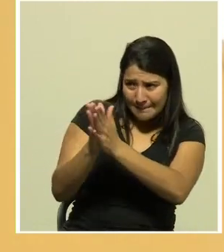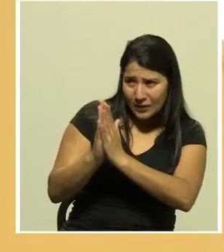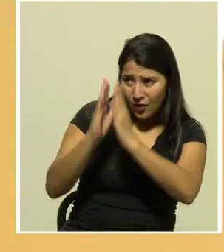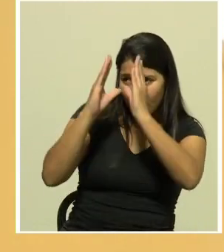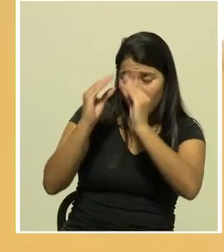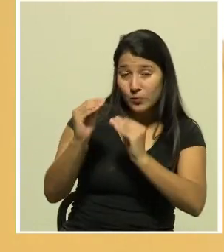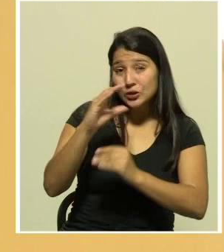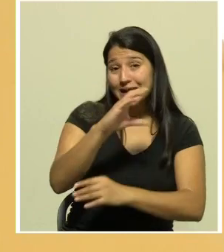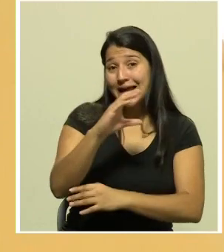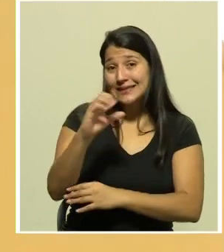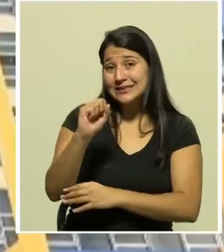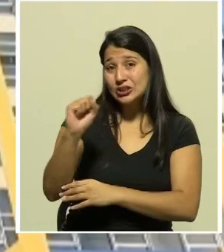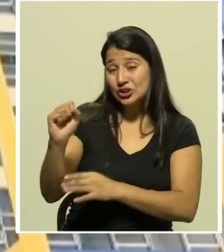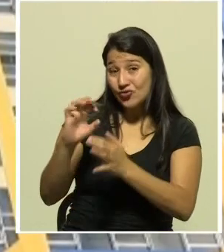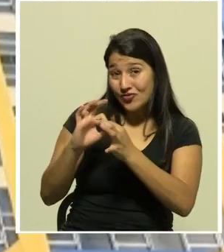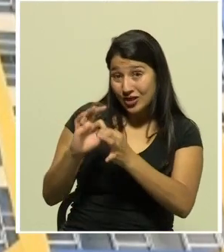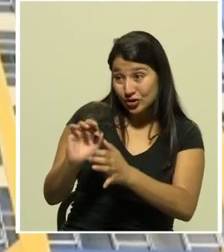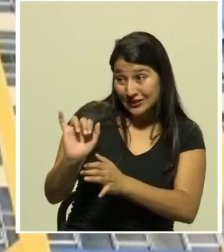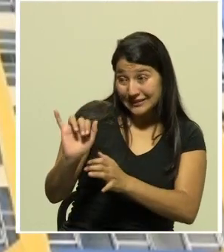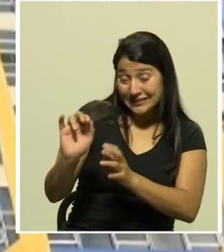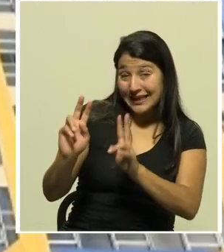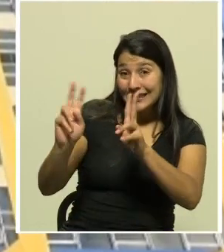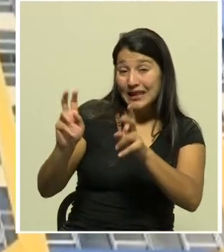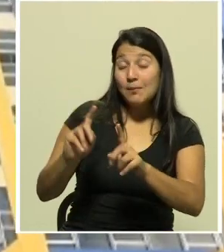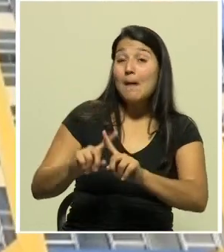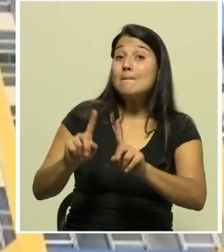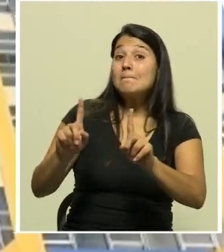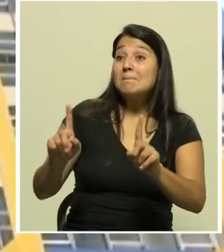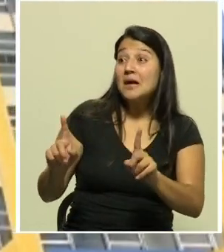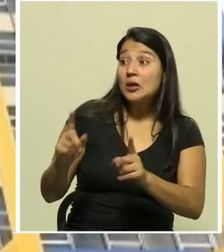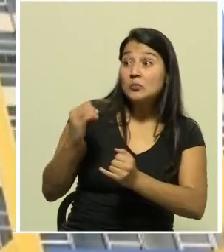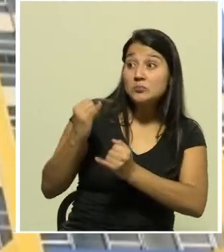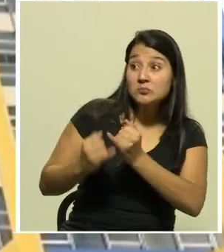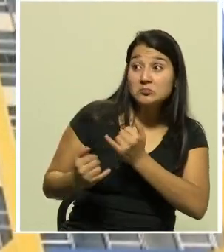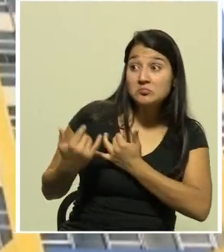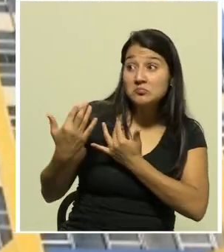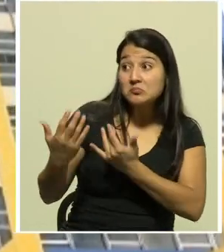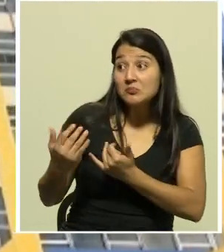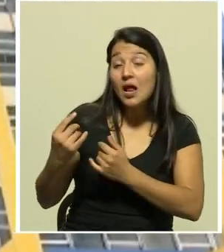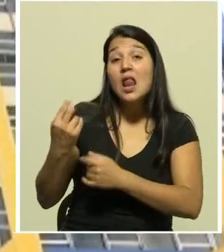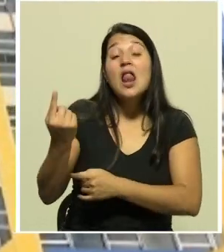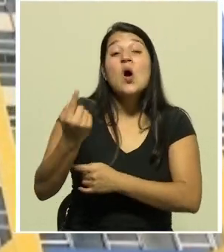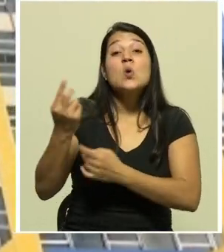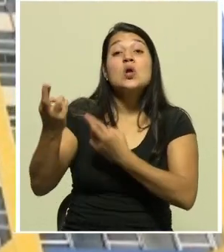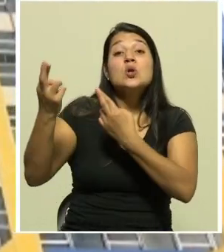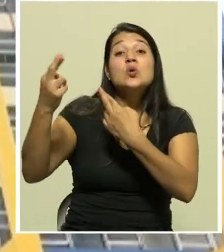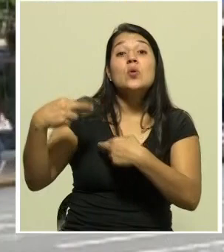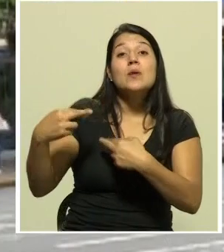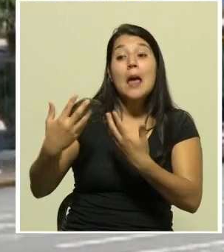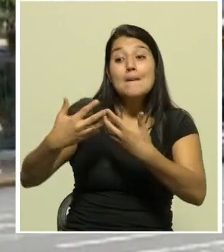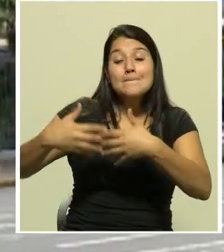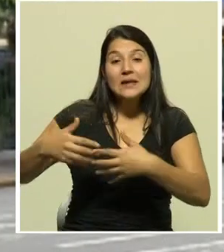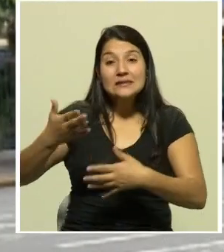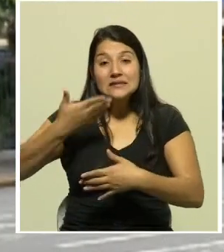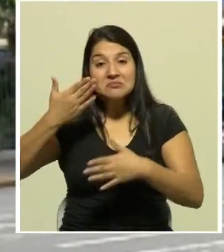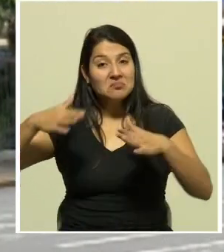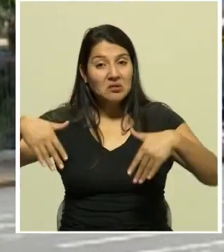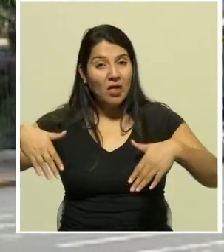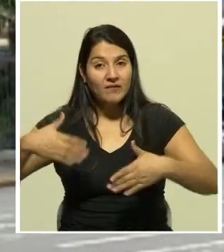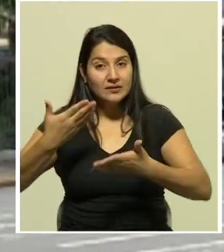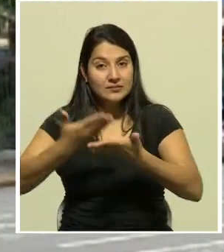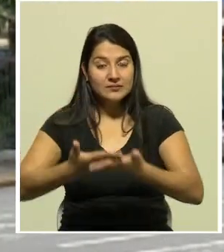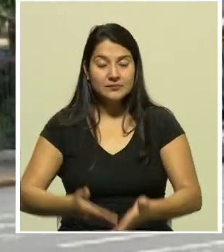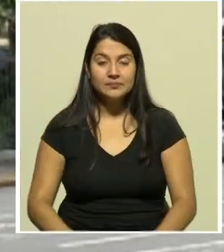caja del seguro social sobre este tema sin embargo al cierre de edición la única respuesta fue que los equipos aún no se han entregado